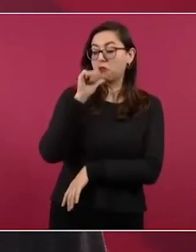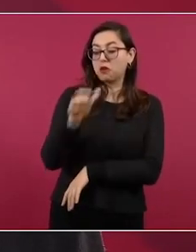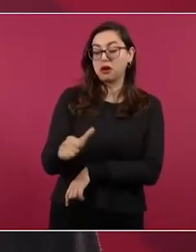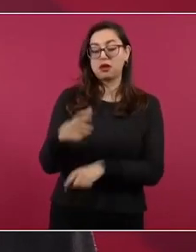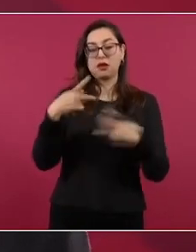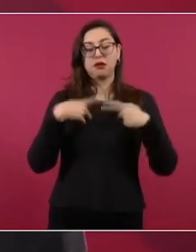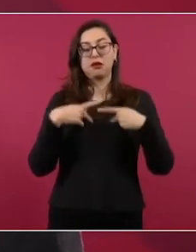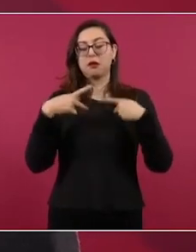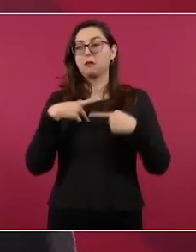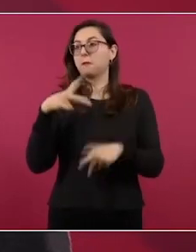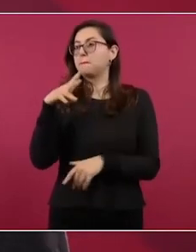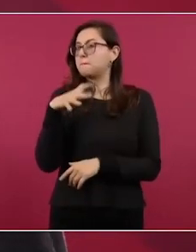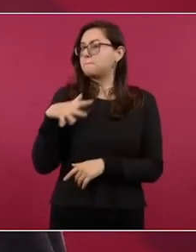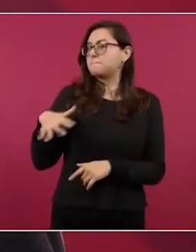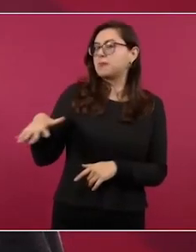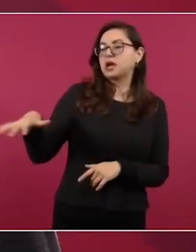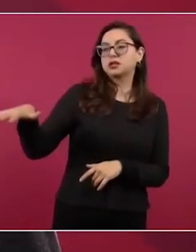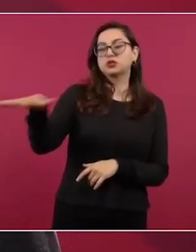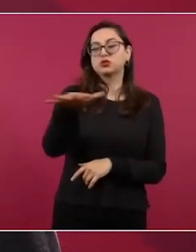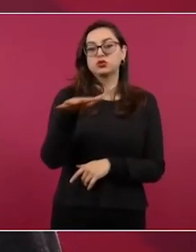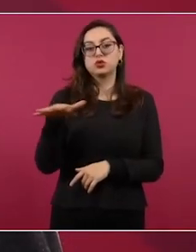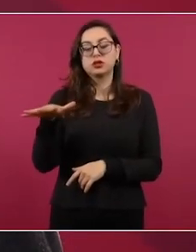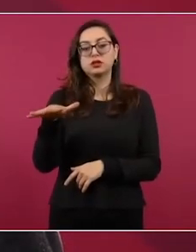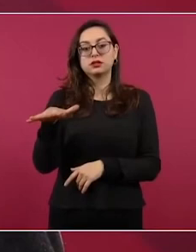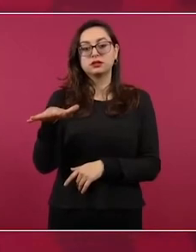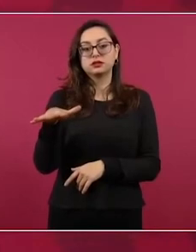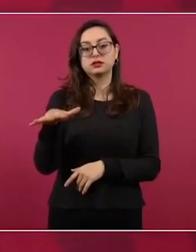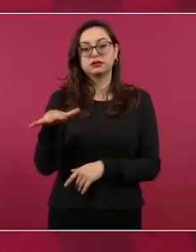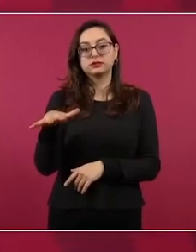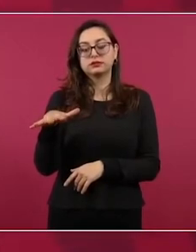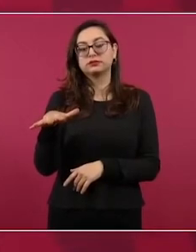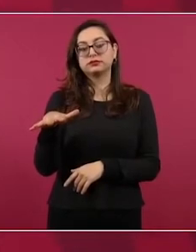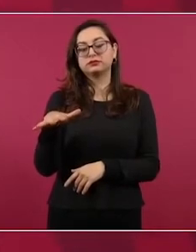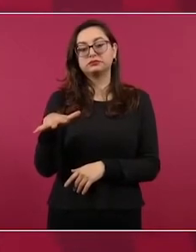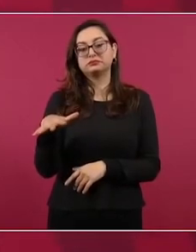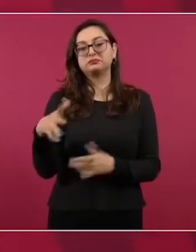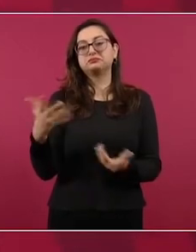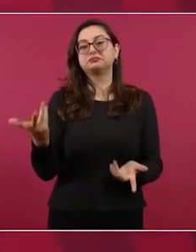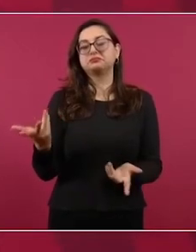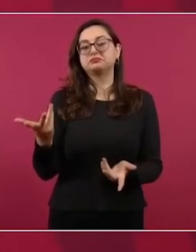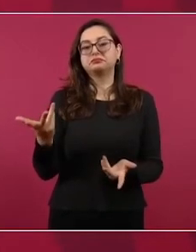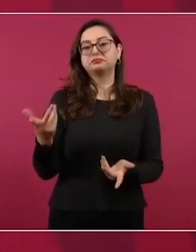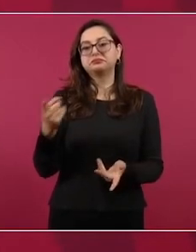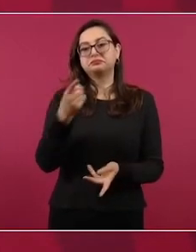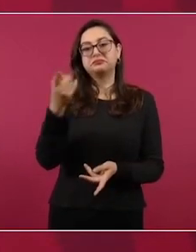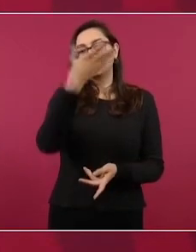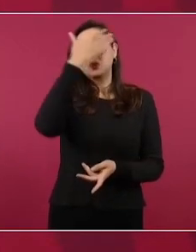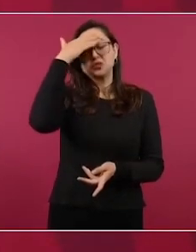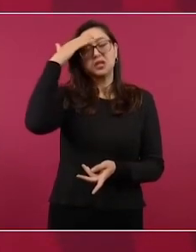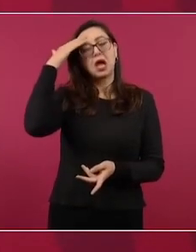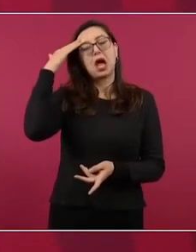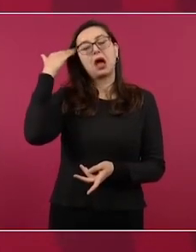cuenta o no sabe.